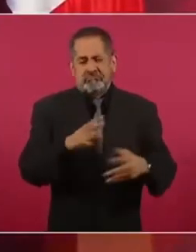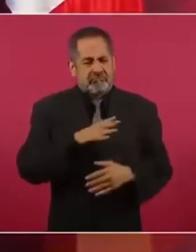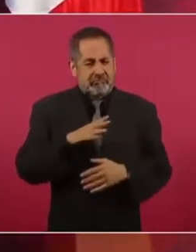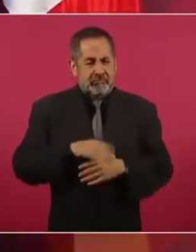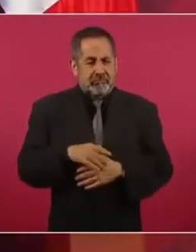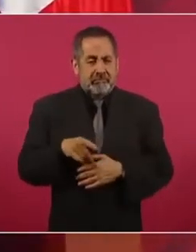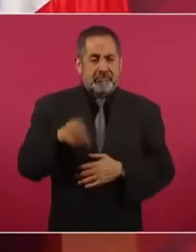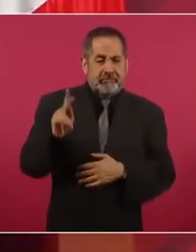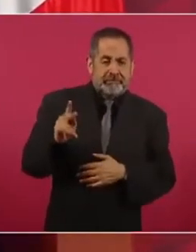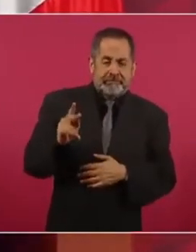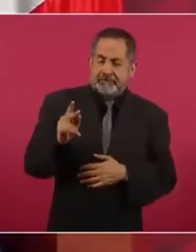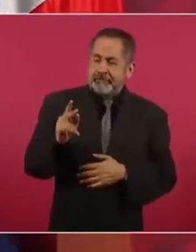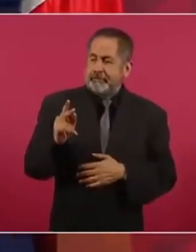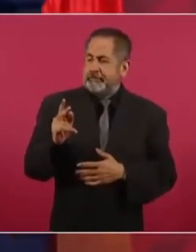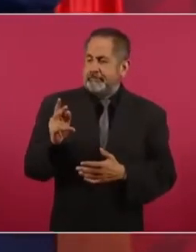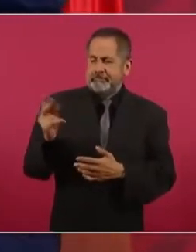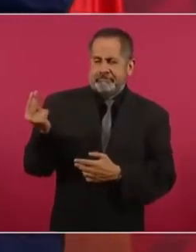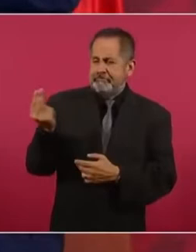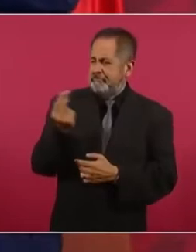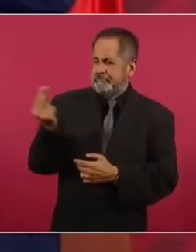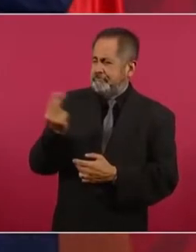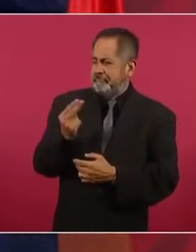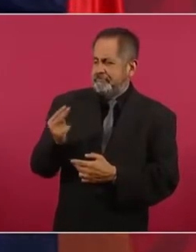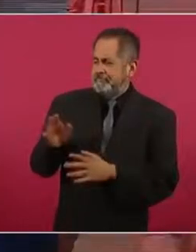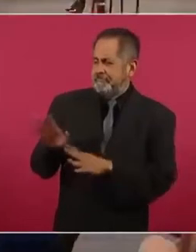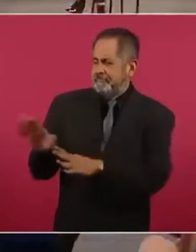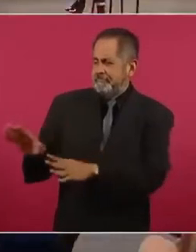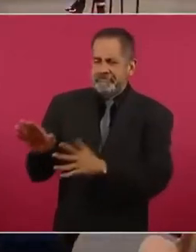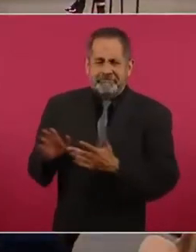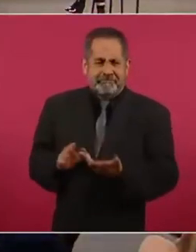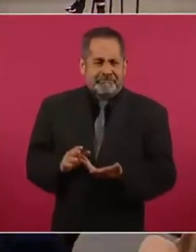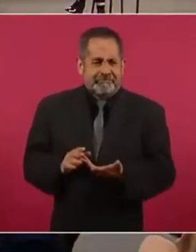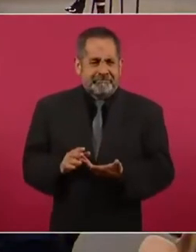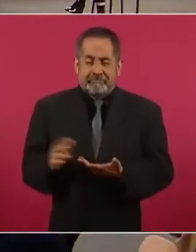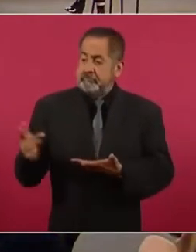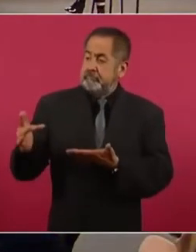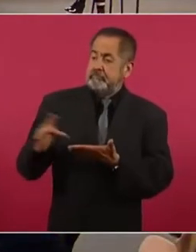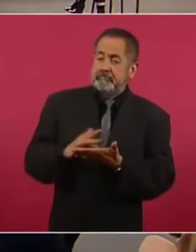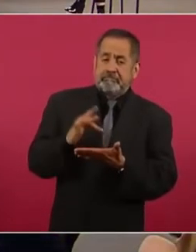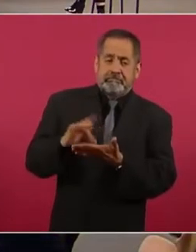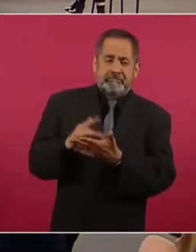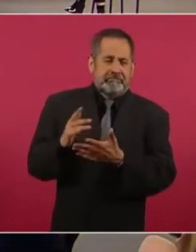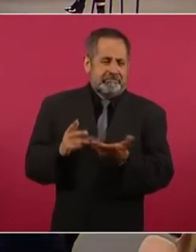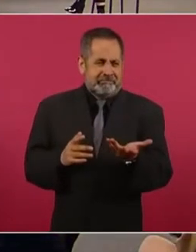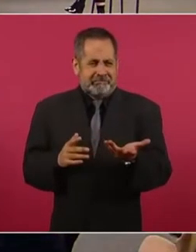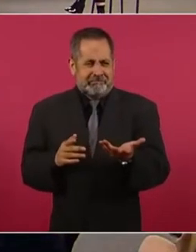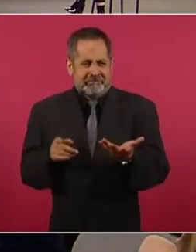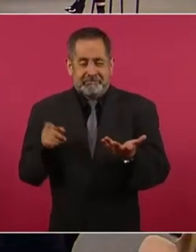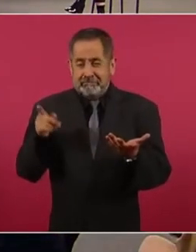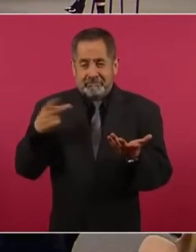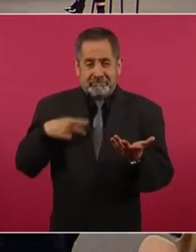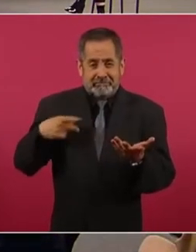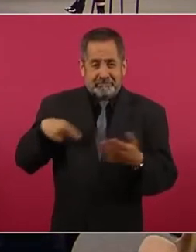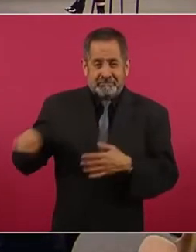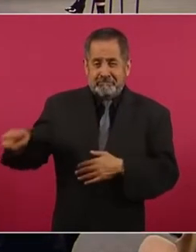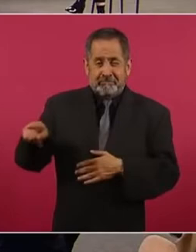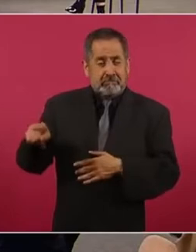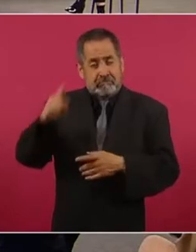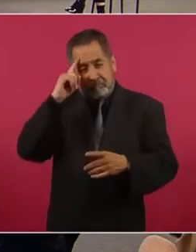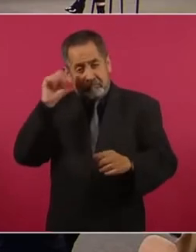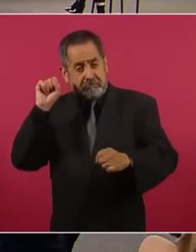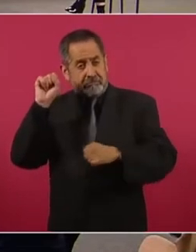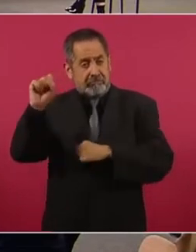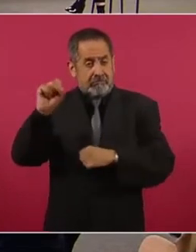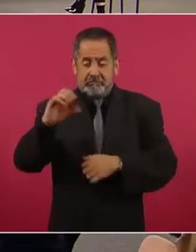por lo que no requerimos de apoyos y menos de agentes comunistas